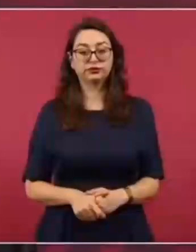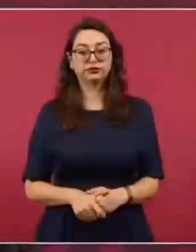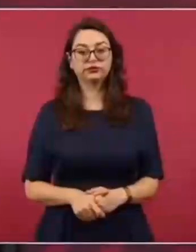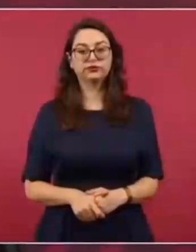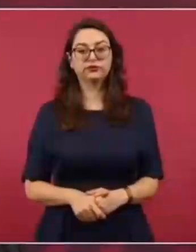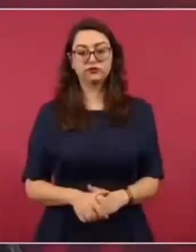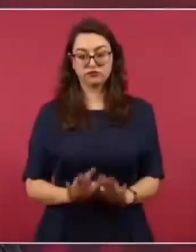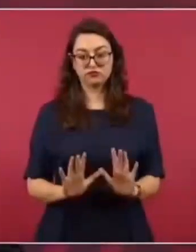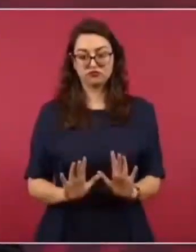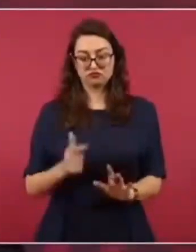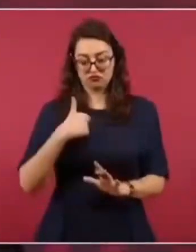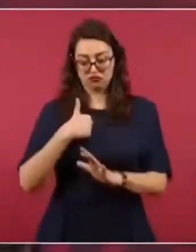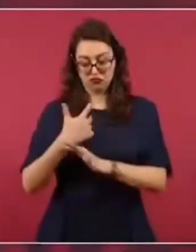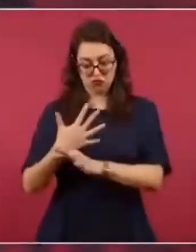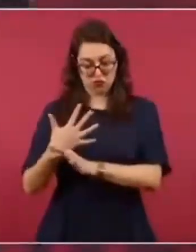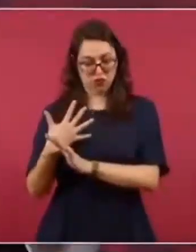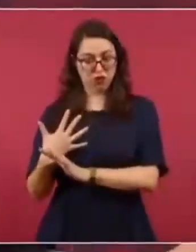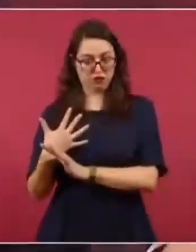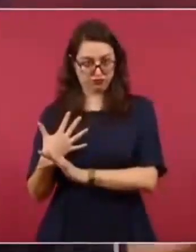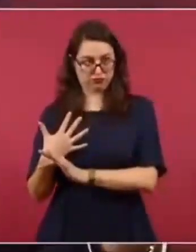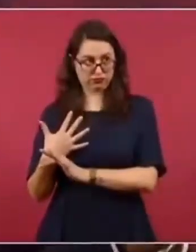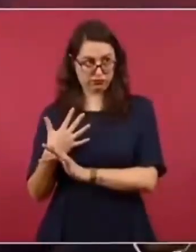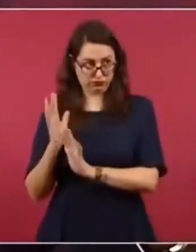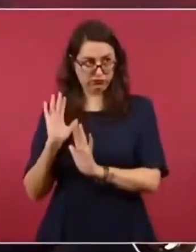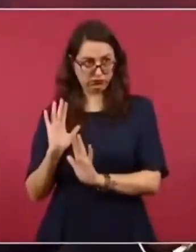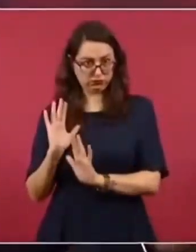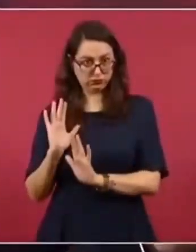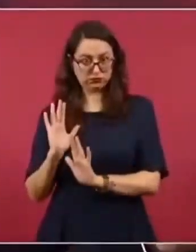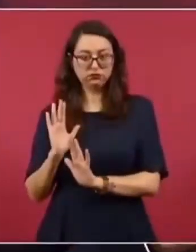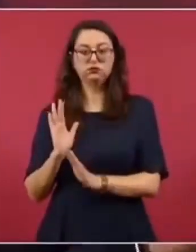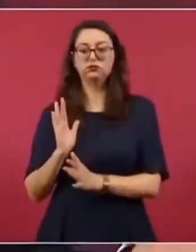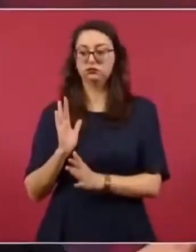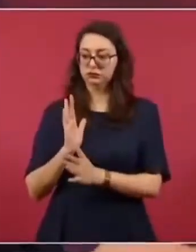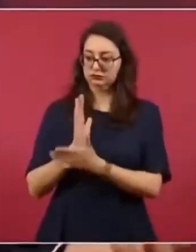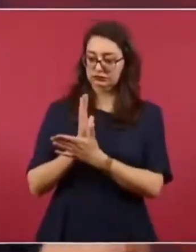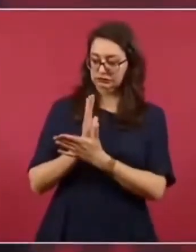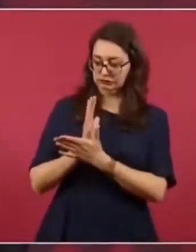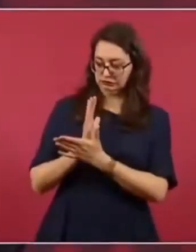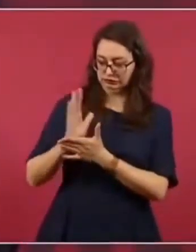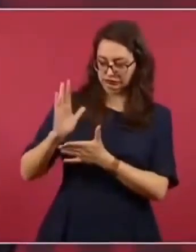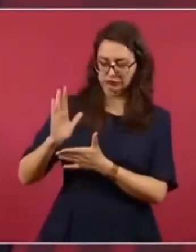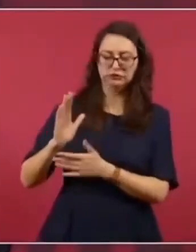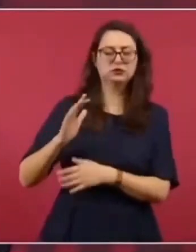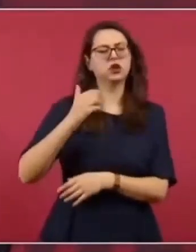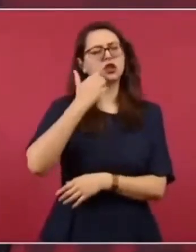Pero yo le quiero hacer una pregunta, porque independientemente de las fronteras,